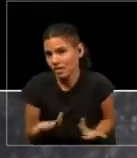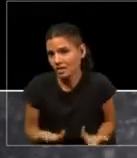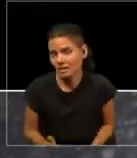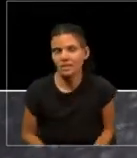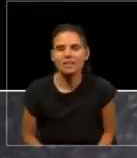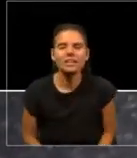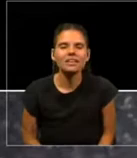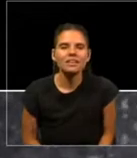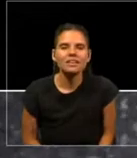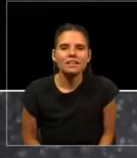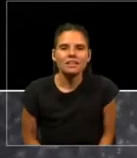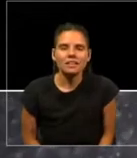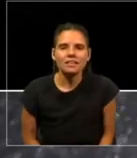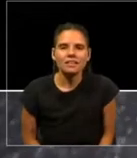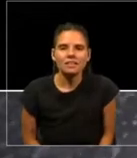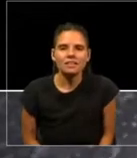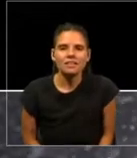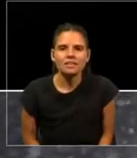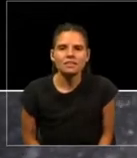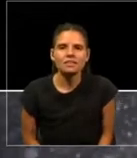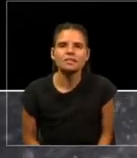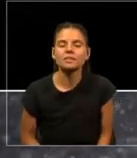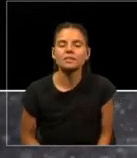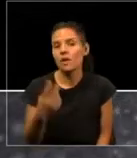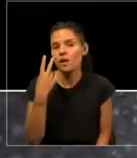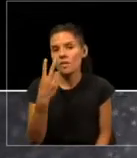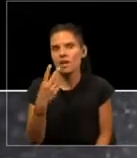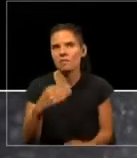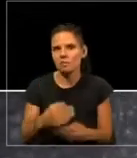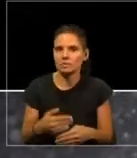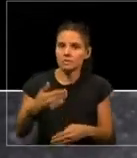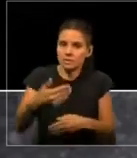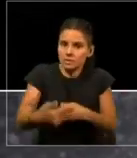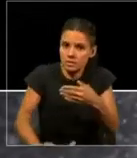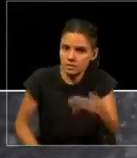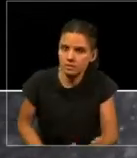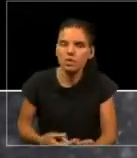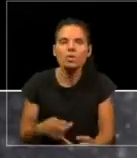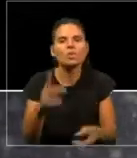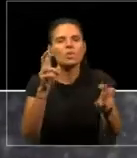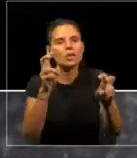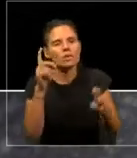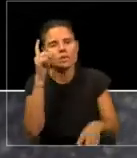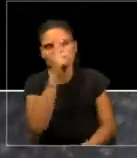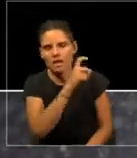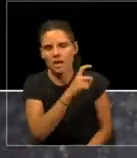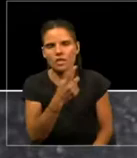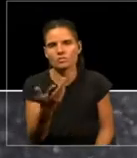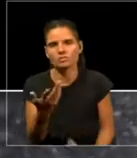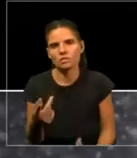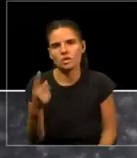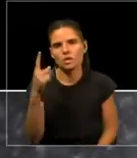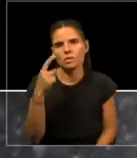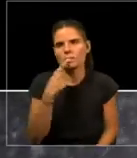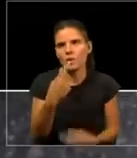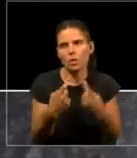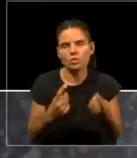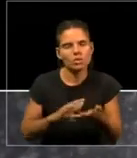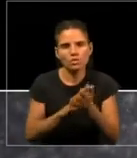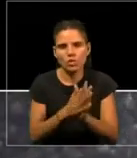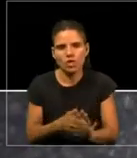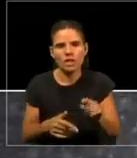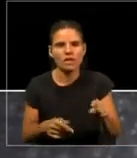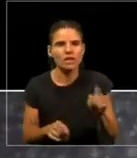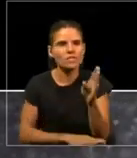a ver, vamos a seguir adelante con un tema complicado, que es, o sea, todas estas preguntas están basadas